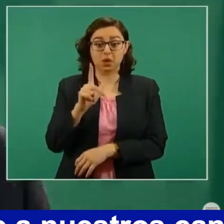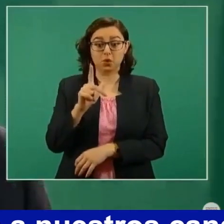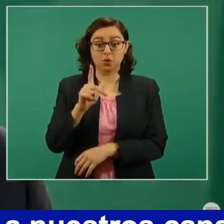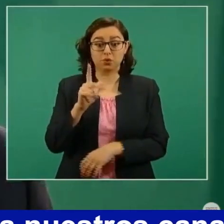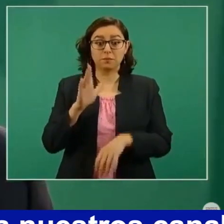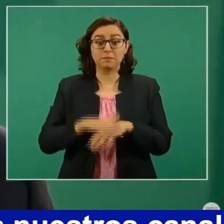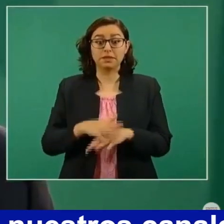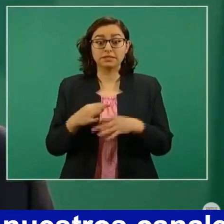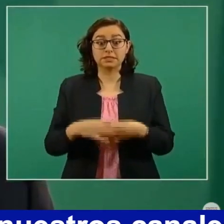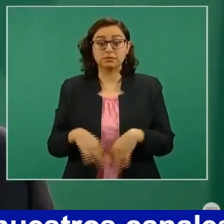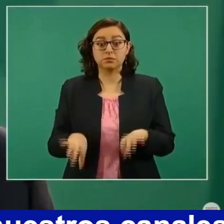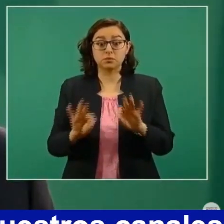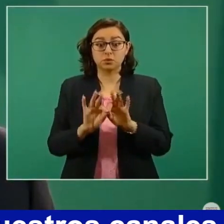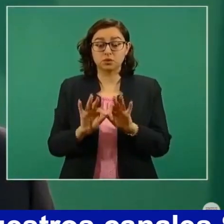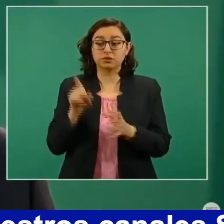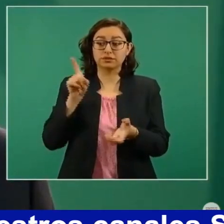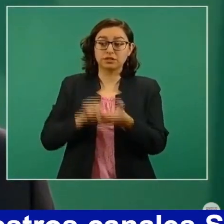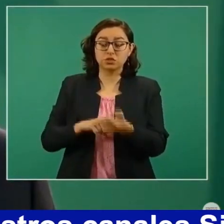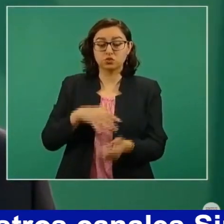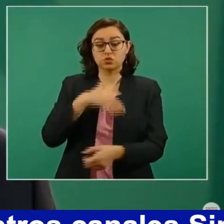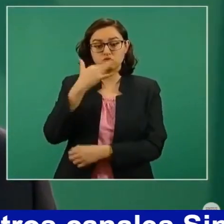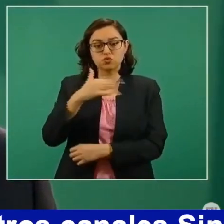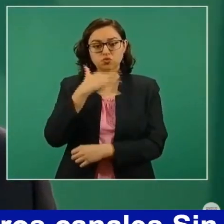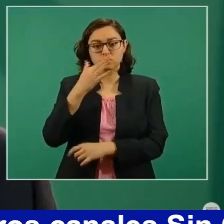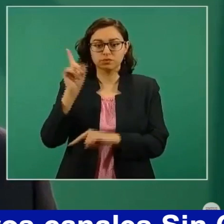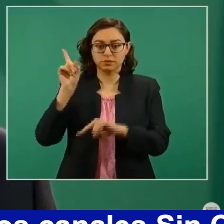combatir la corrupción.